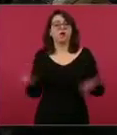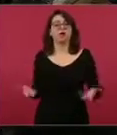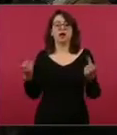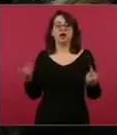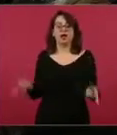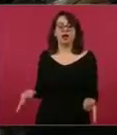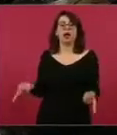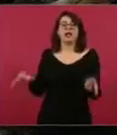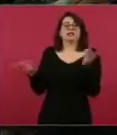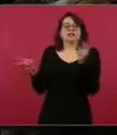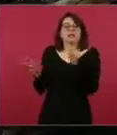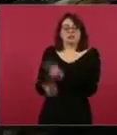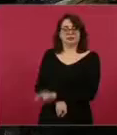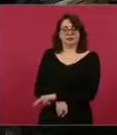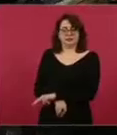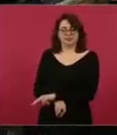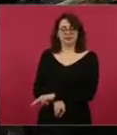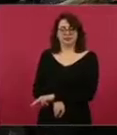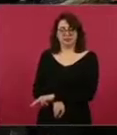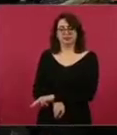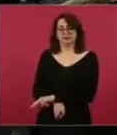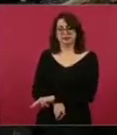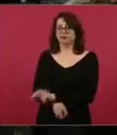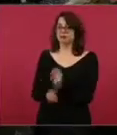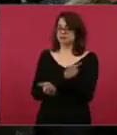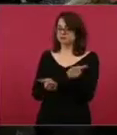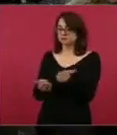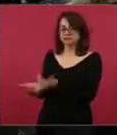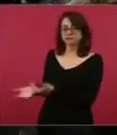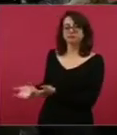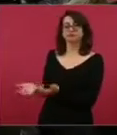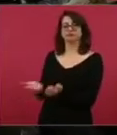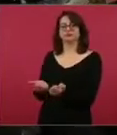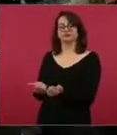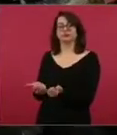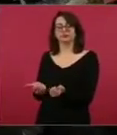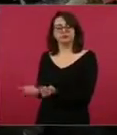Ahora van muchos de Belices a hacer sus compras.